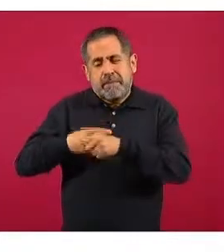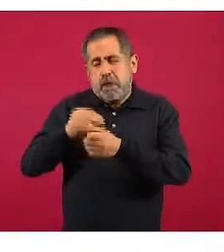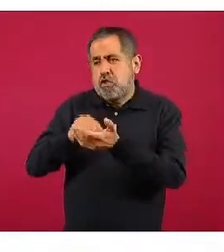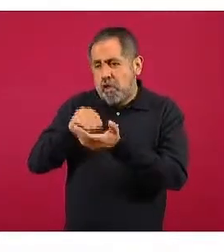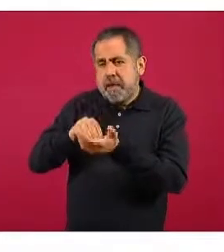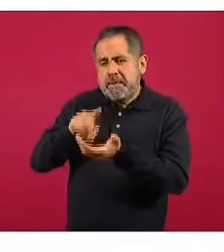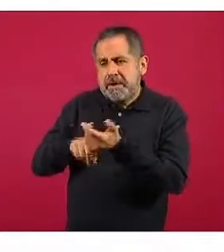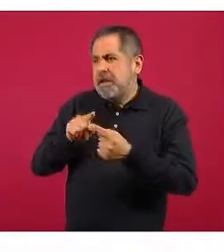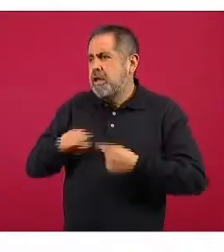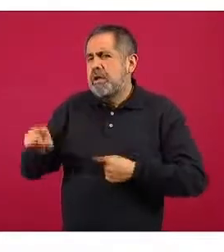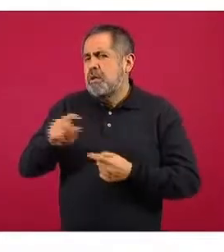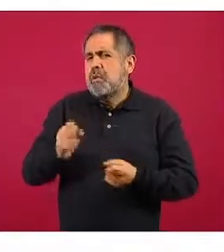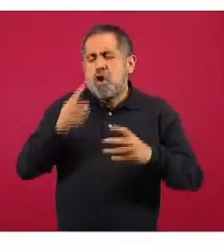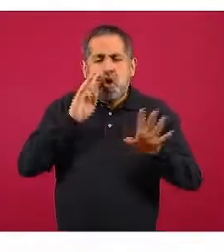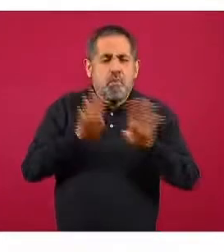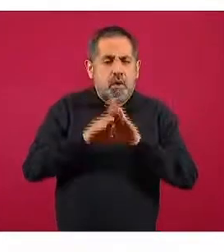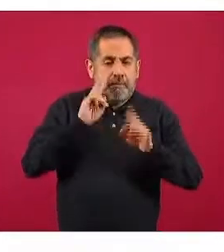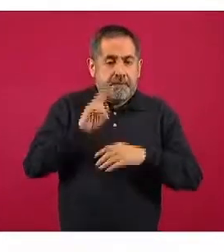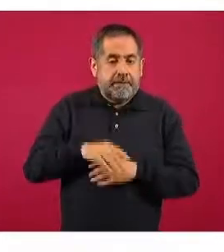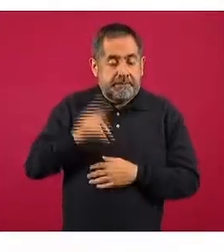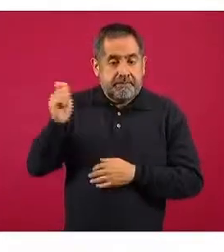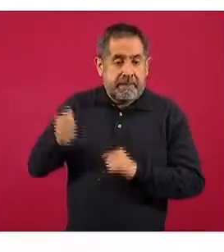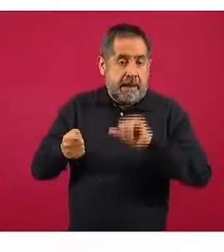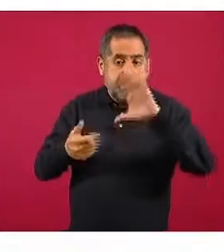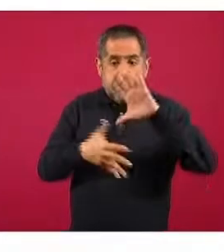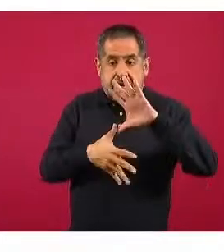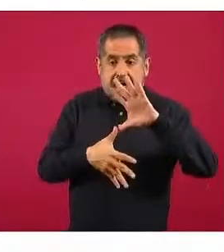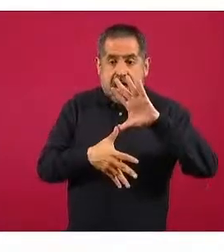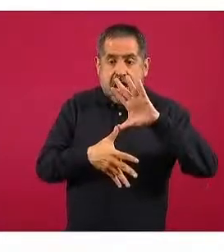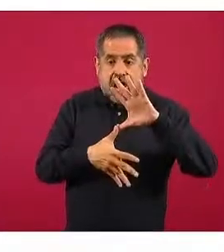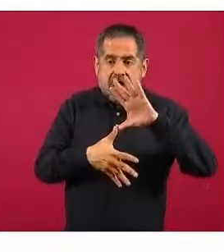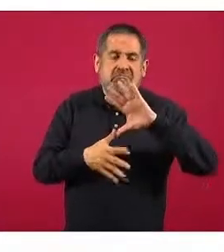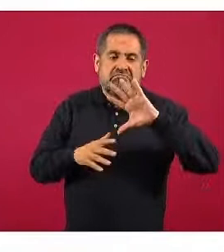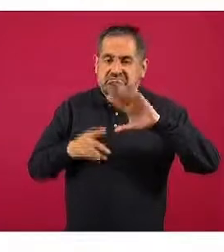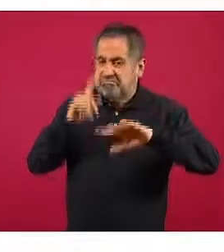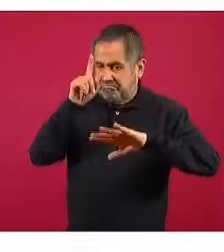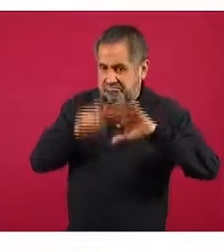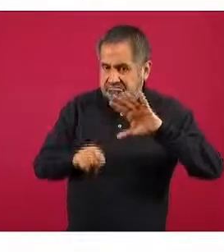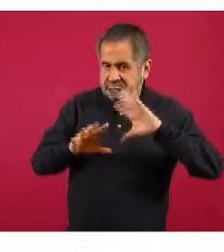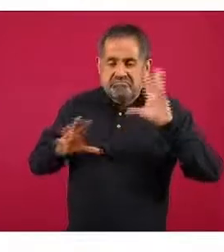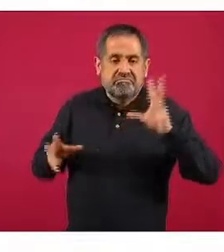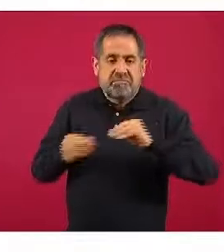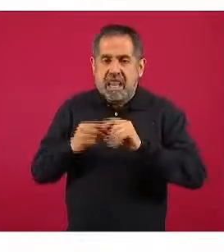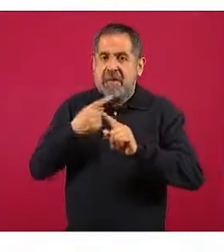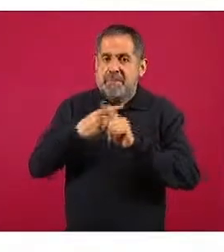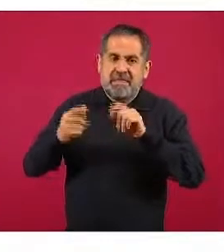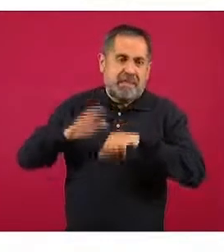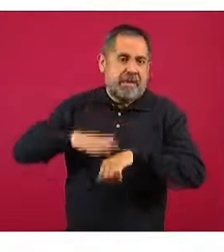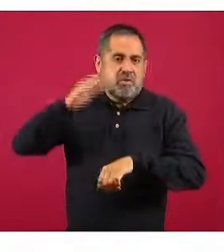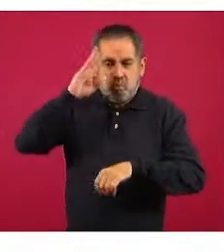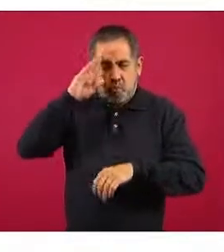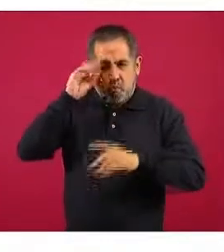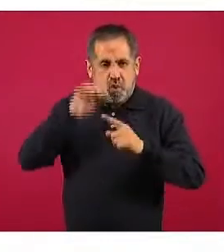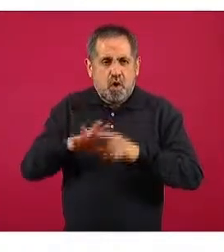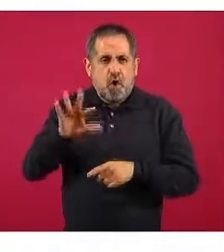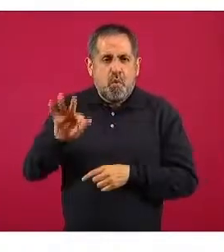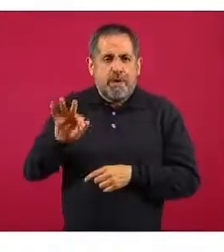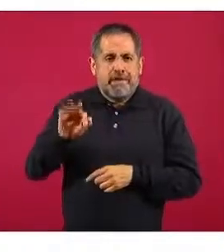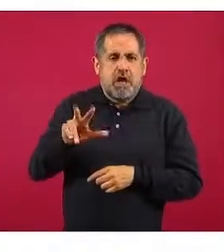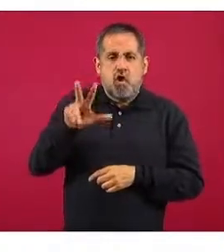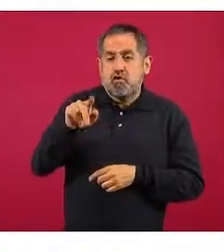diferentes regiones? Pues bueno, América prácticamente concentra la mitad de esa actividad epidémica, el 48